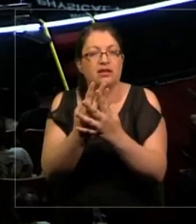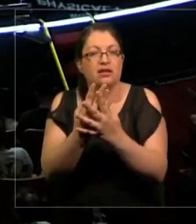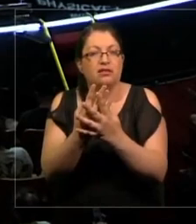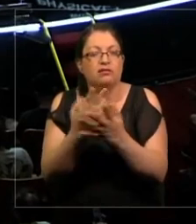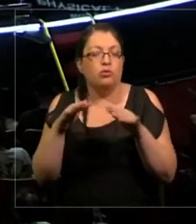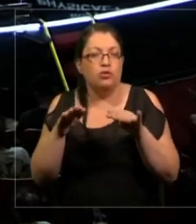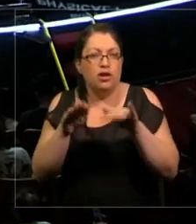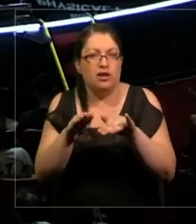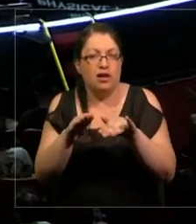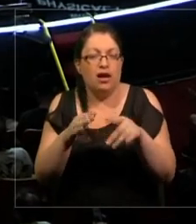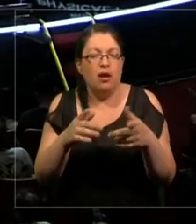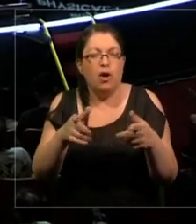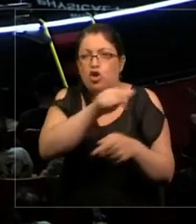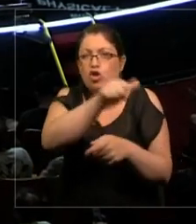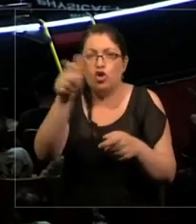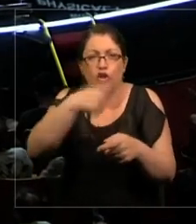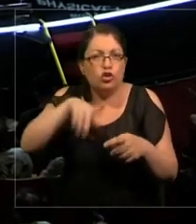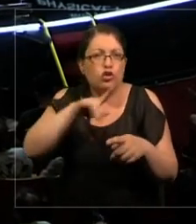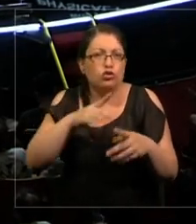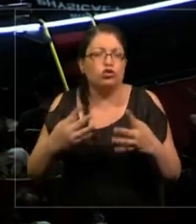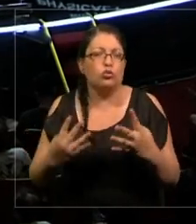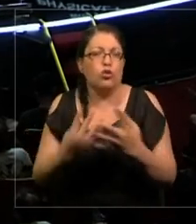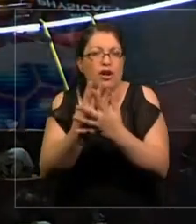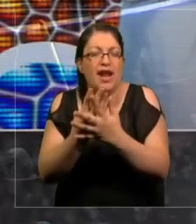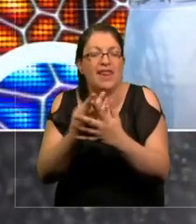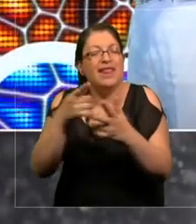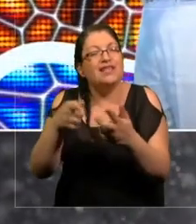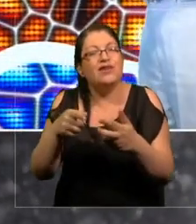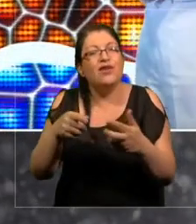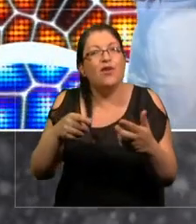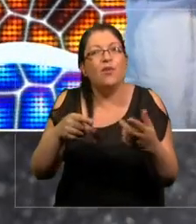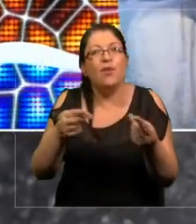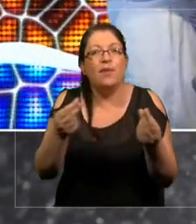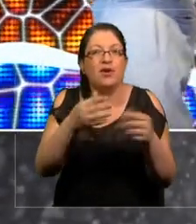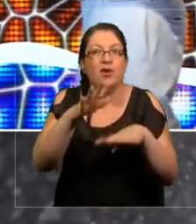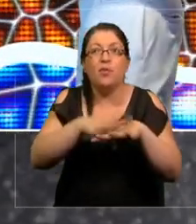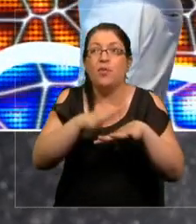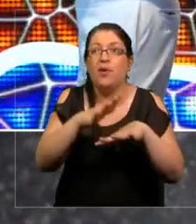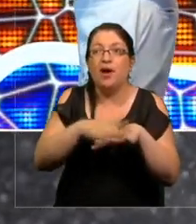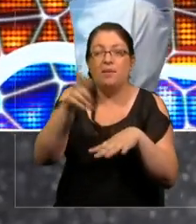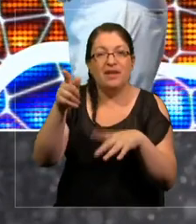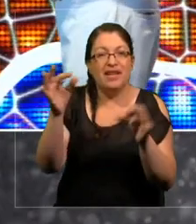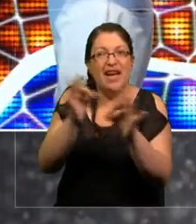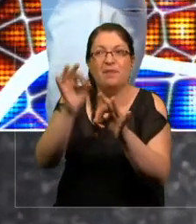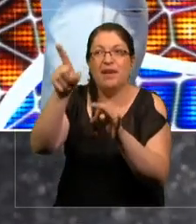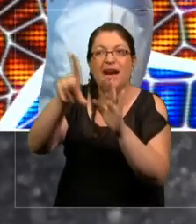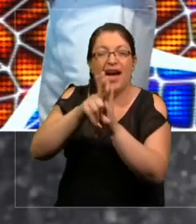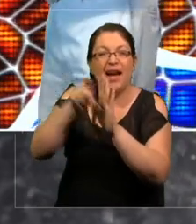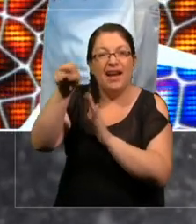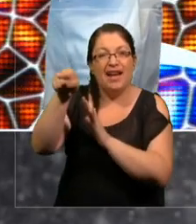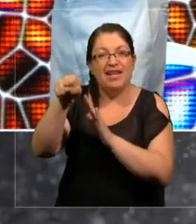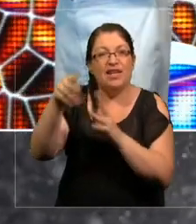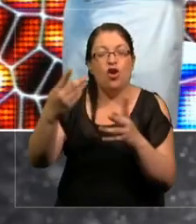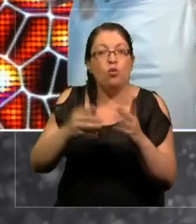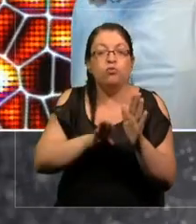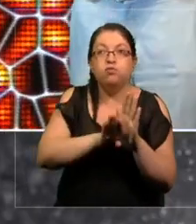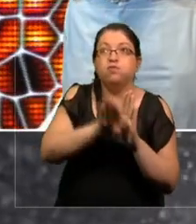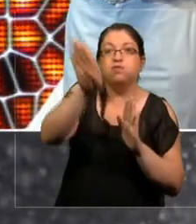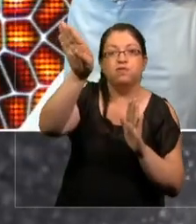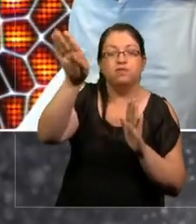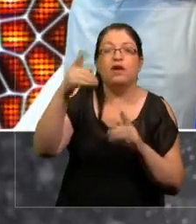Y es las propiedades matemáticas de estas redes que explican estas leyes de escalamiento.